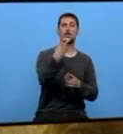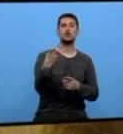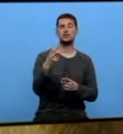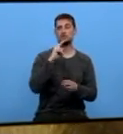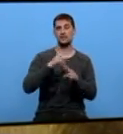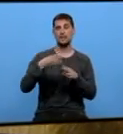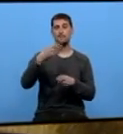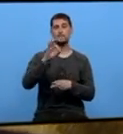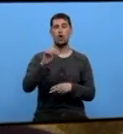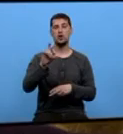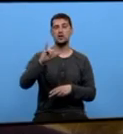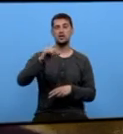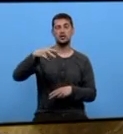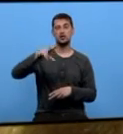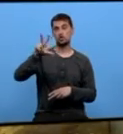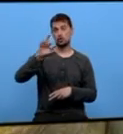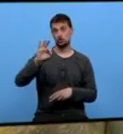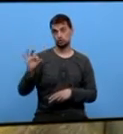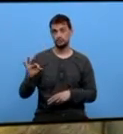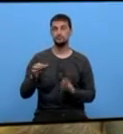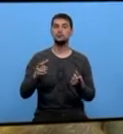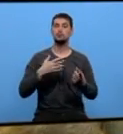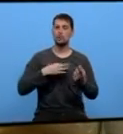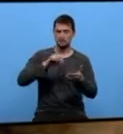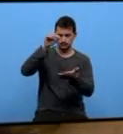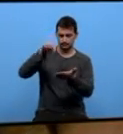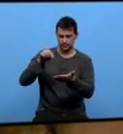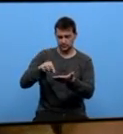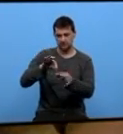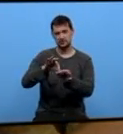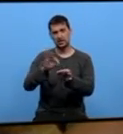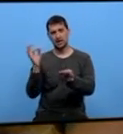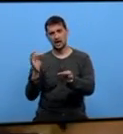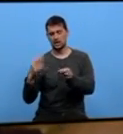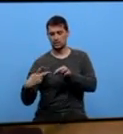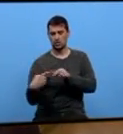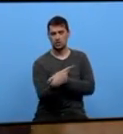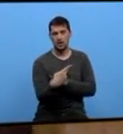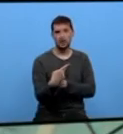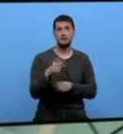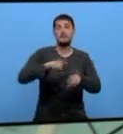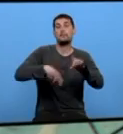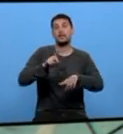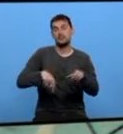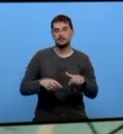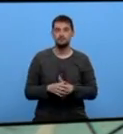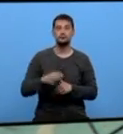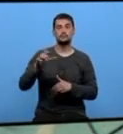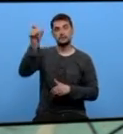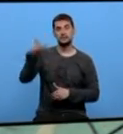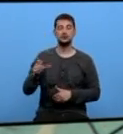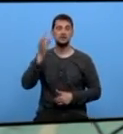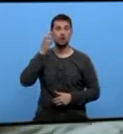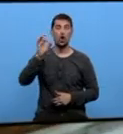hai que meter bolillos en algúns sitios noutros xa hai que sacalos cortalos e sacalos Hortensia Palillou